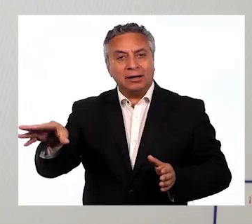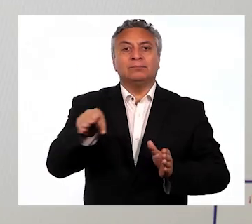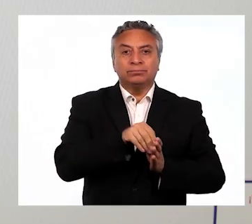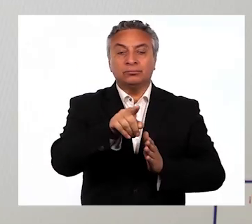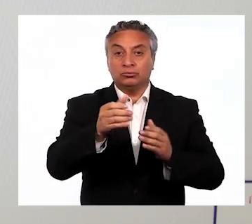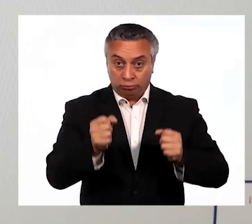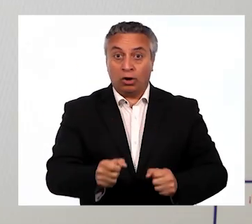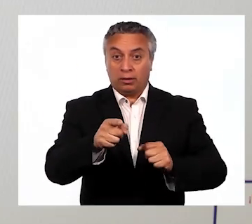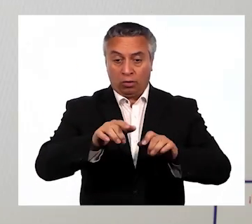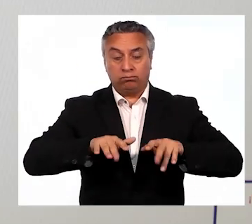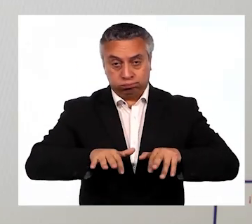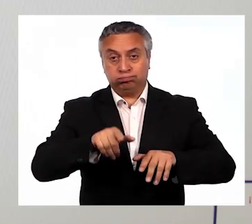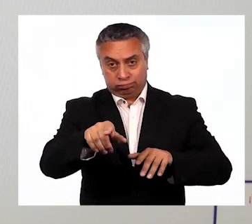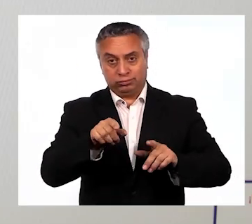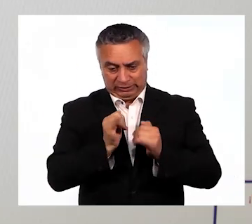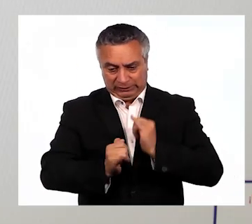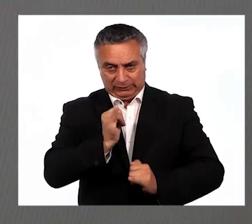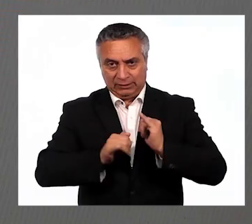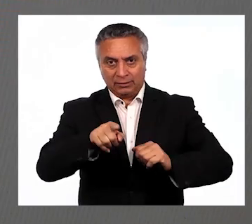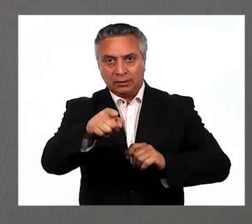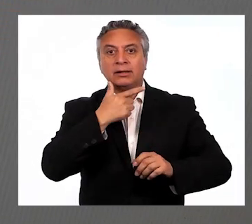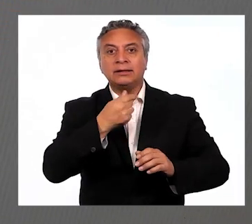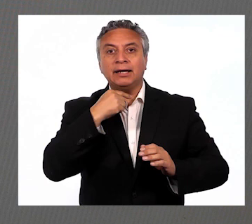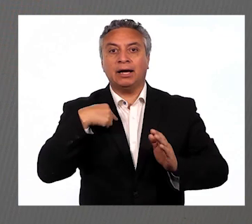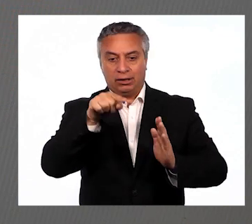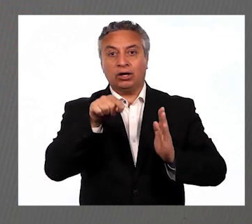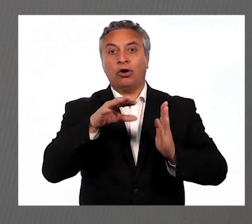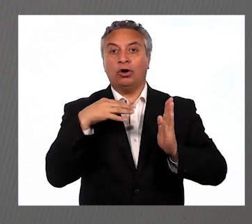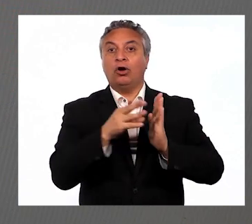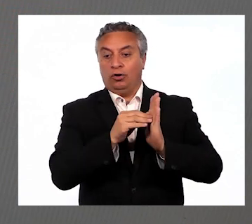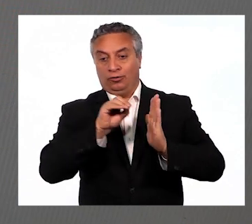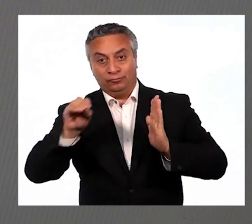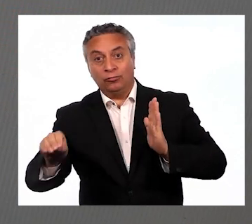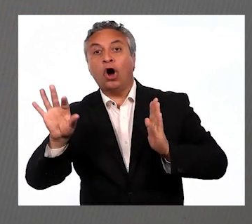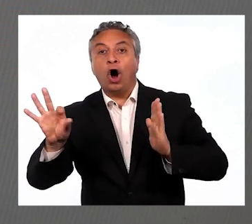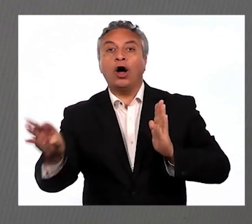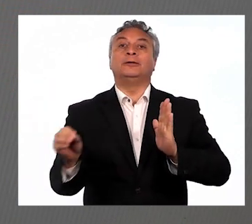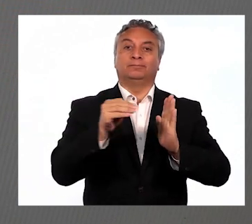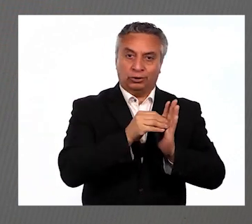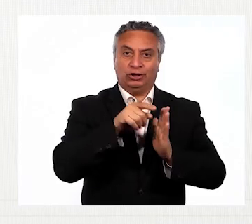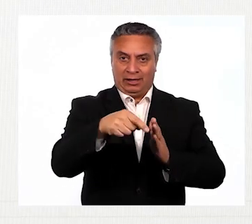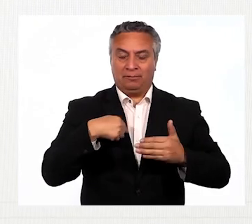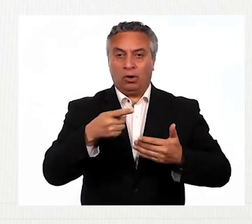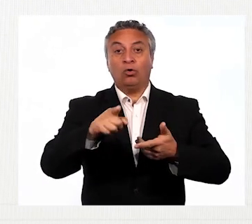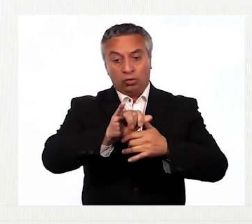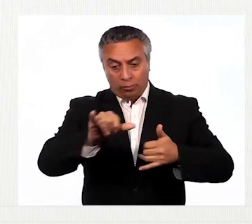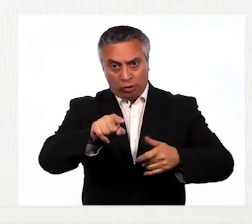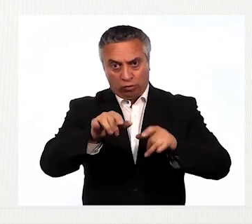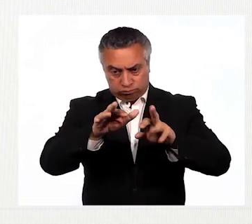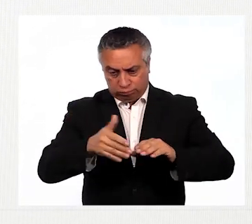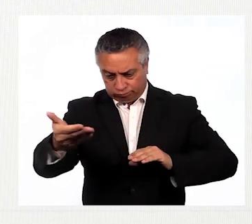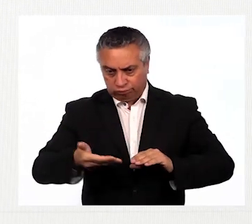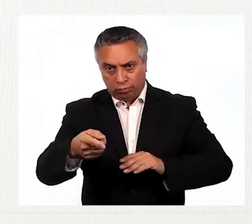entrando en tu registro y seleccionando la opción Quiero agregar o quitar integrantes de mi hogar. Llenas los datos y después firmas el formulario